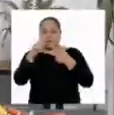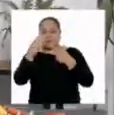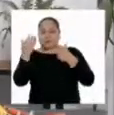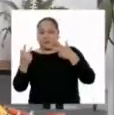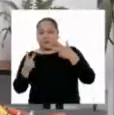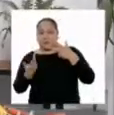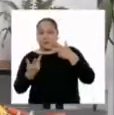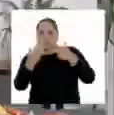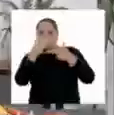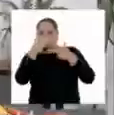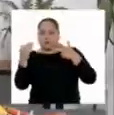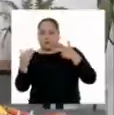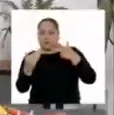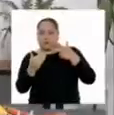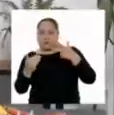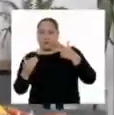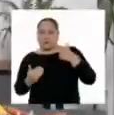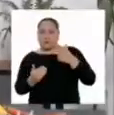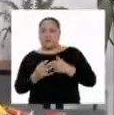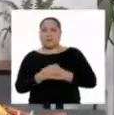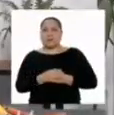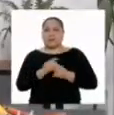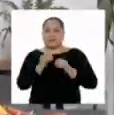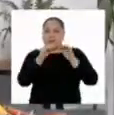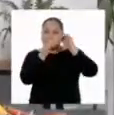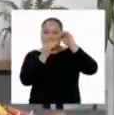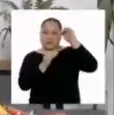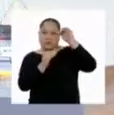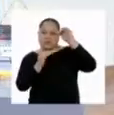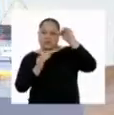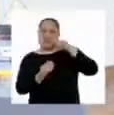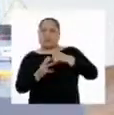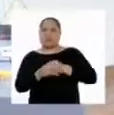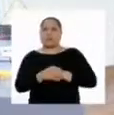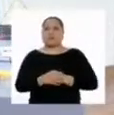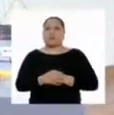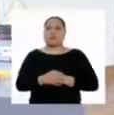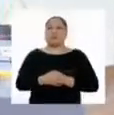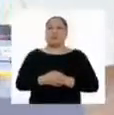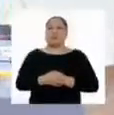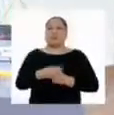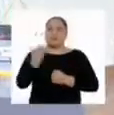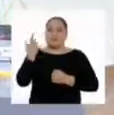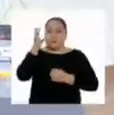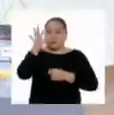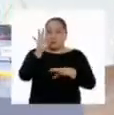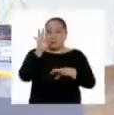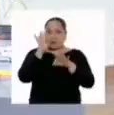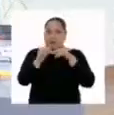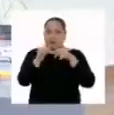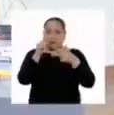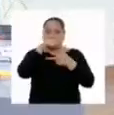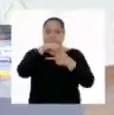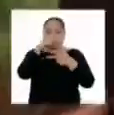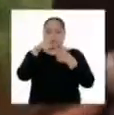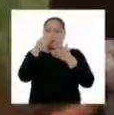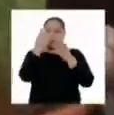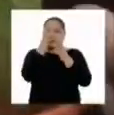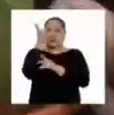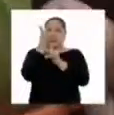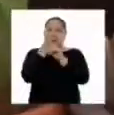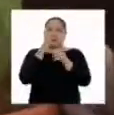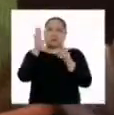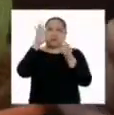tercera deben estar debajo de la primera y un poco separadas, así. Una vez que seleccionamos las hojas, ¿qué hacemos?